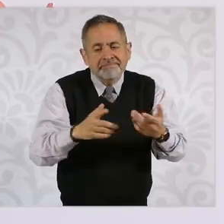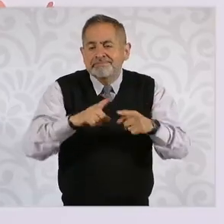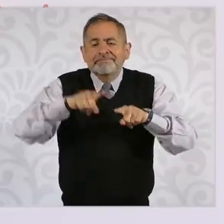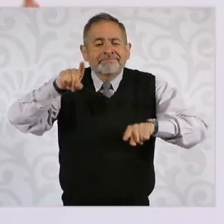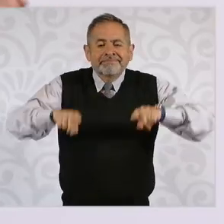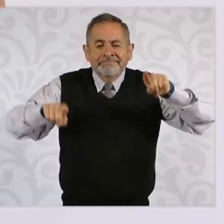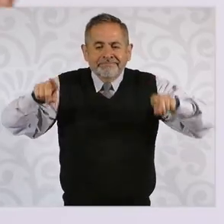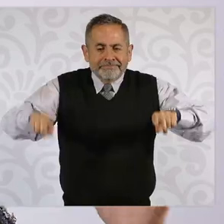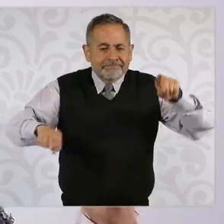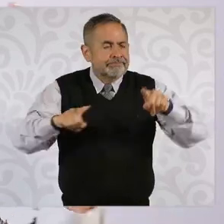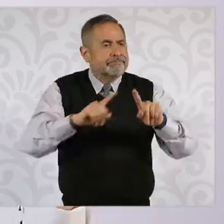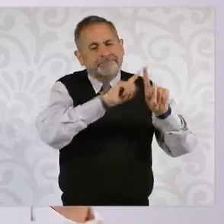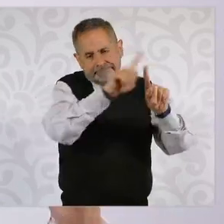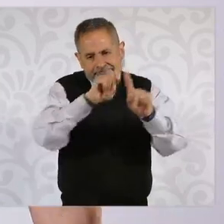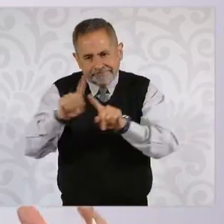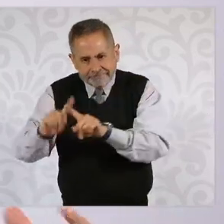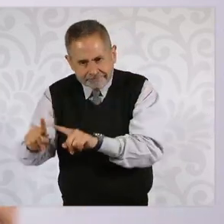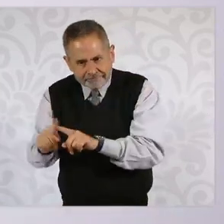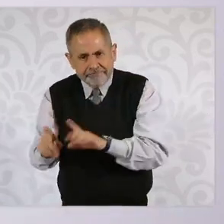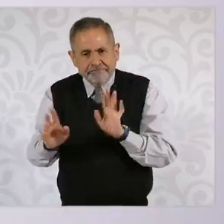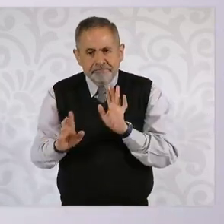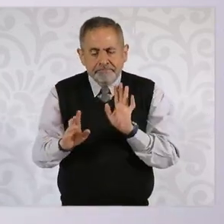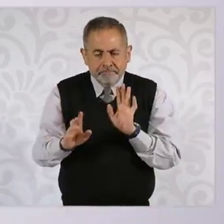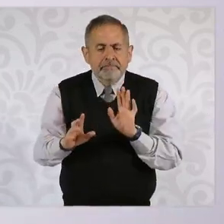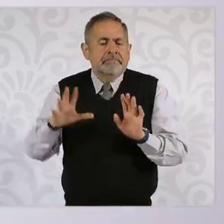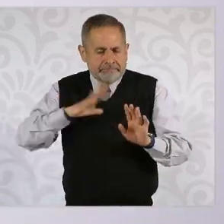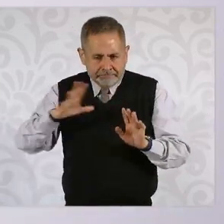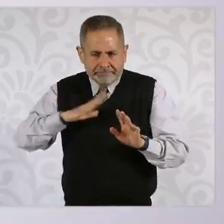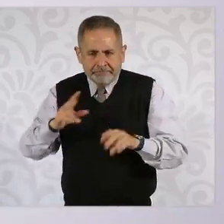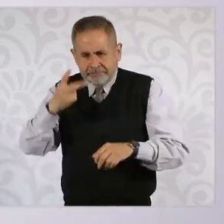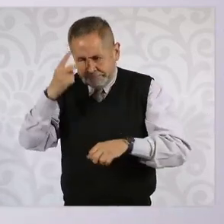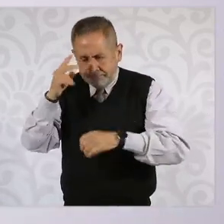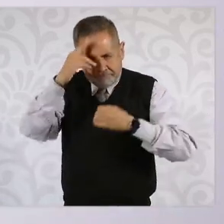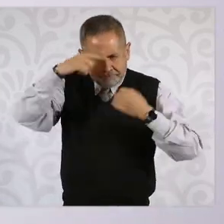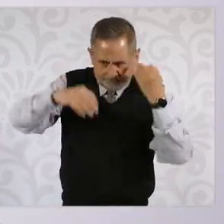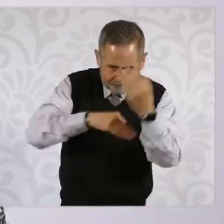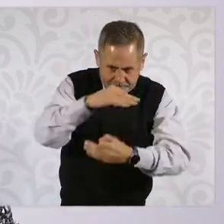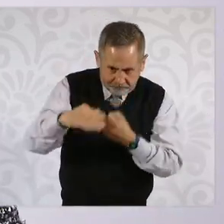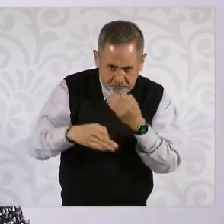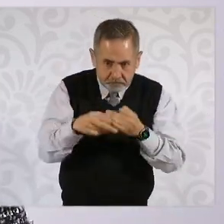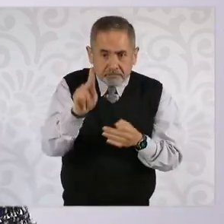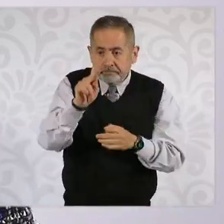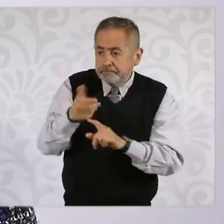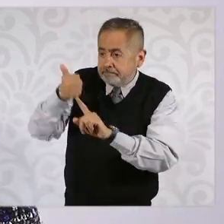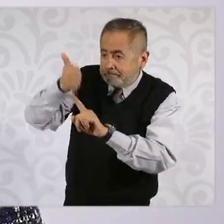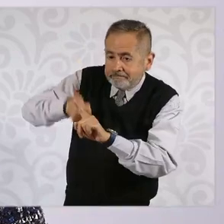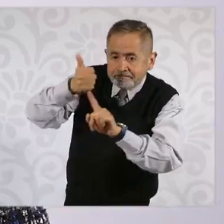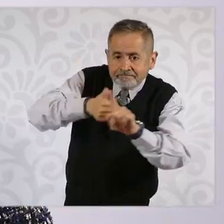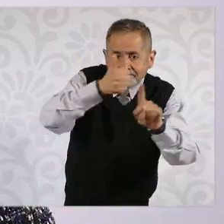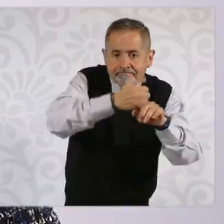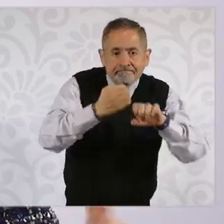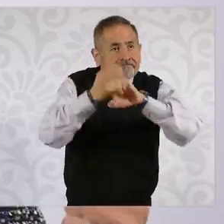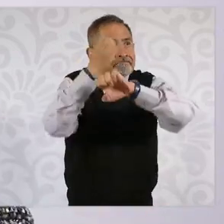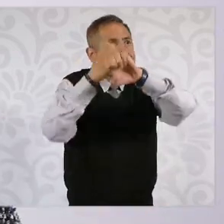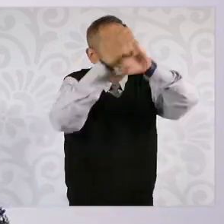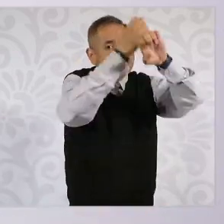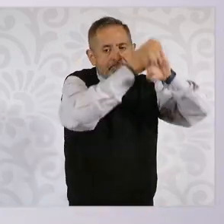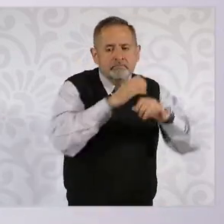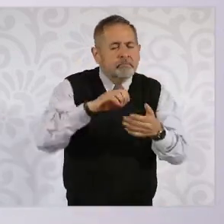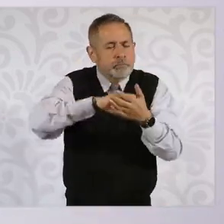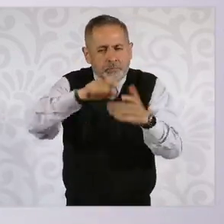general, pero se hacen estrategias particulares para cada entidad de la República. Entonces, ustedes saben que